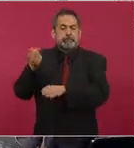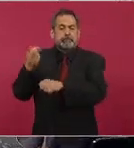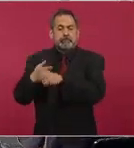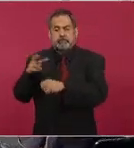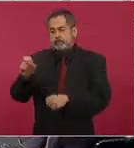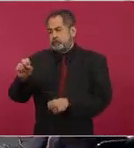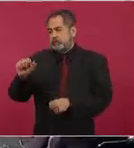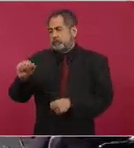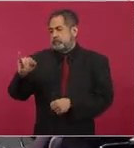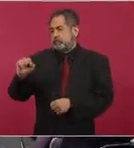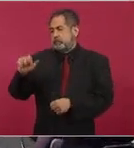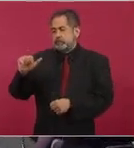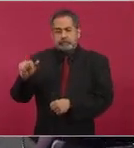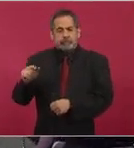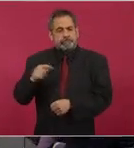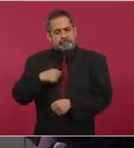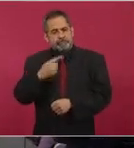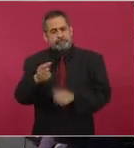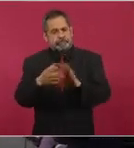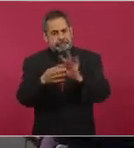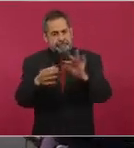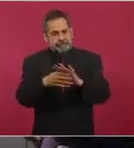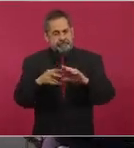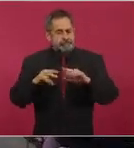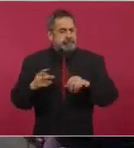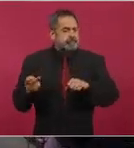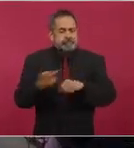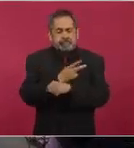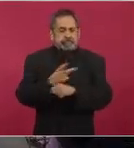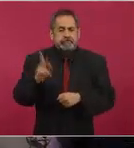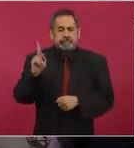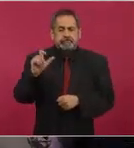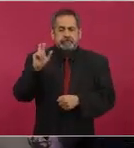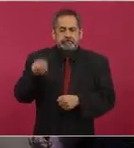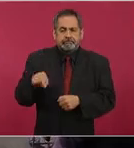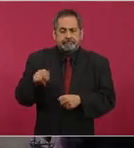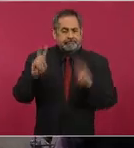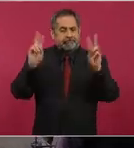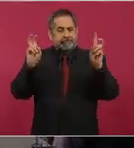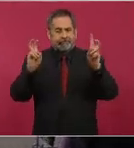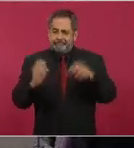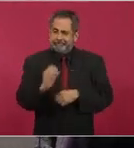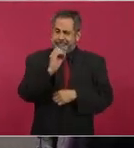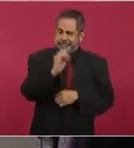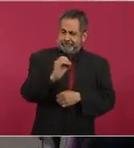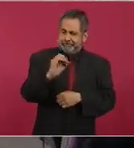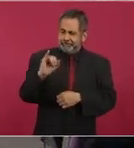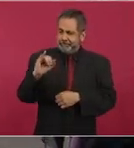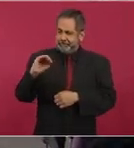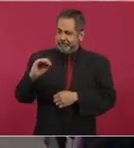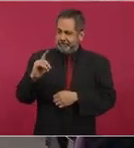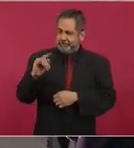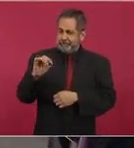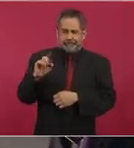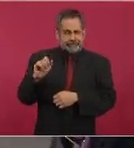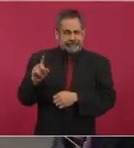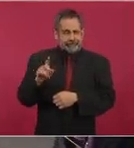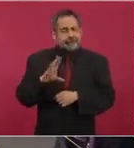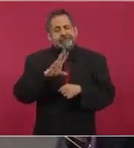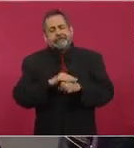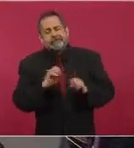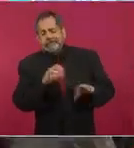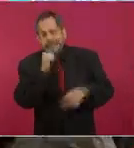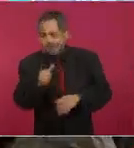Rodríguez, hemos dado seguimiento al Plan Cero Impunidad, que comprende acciones de